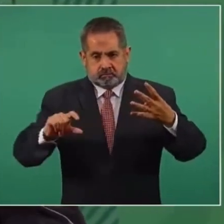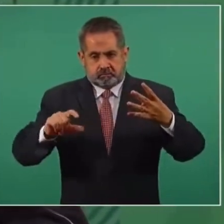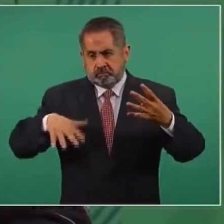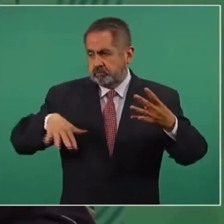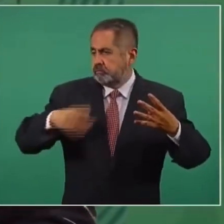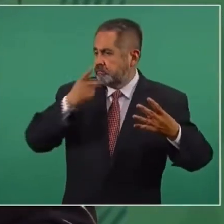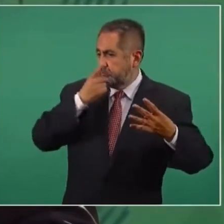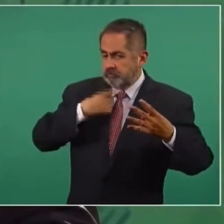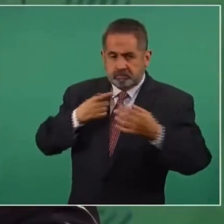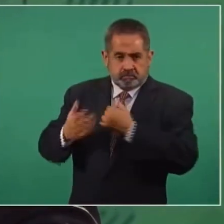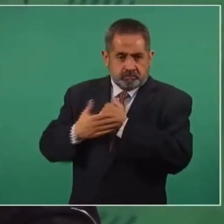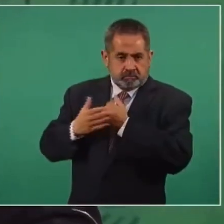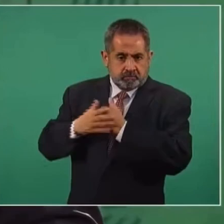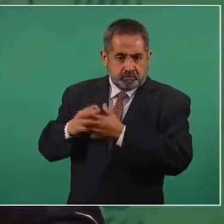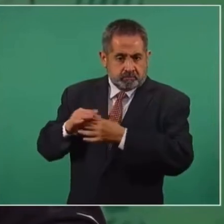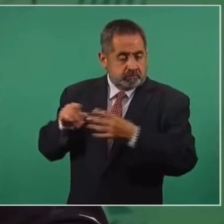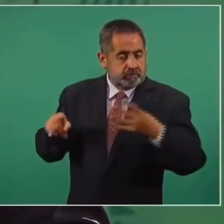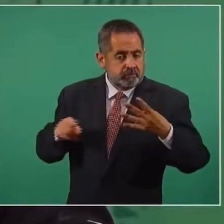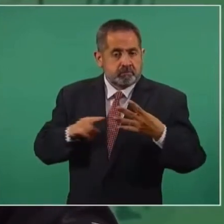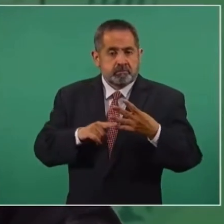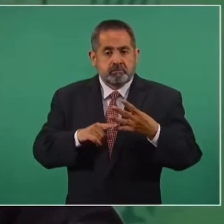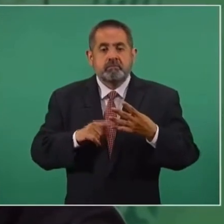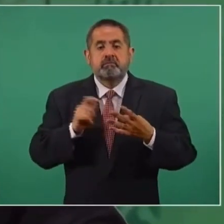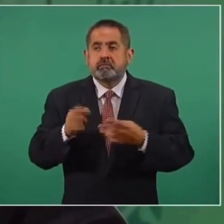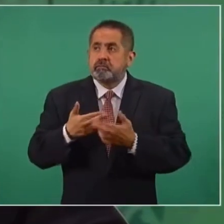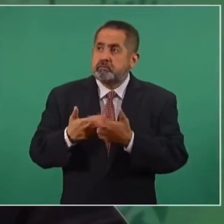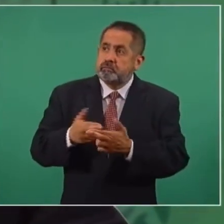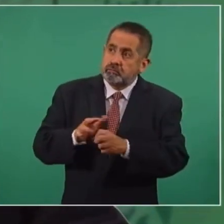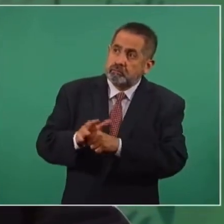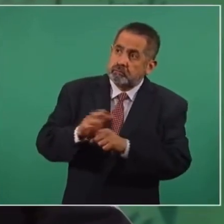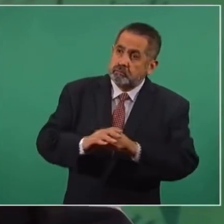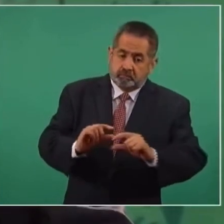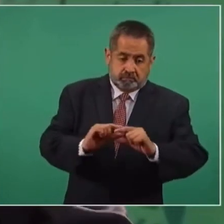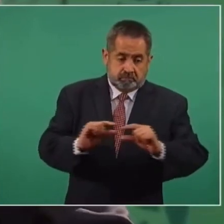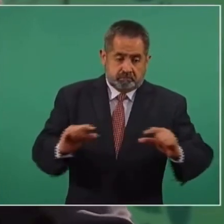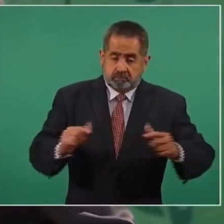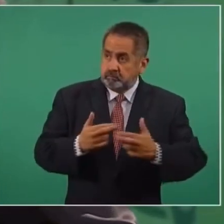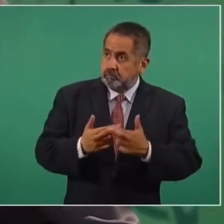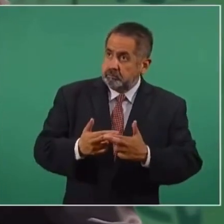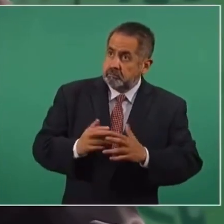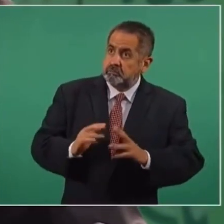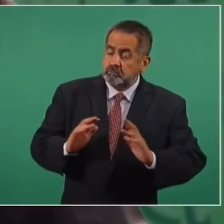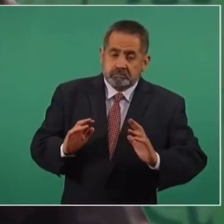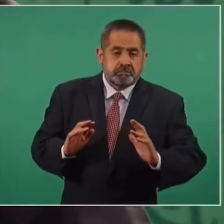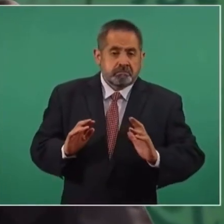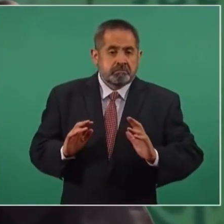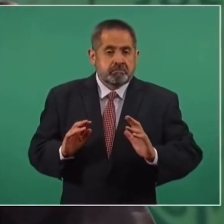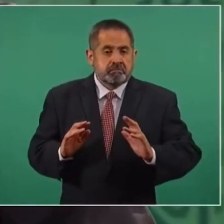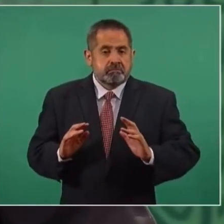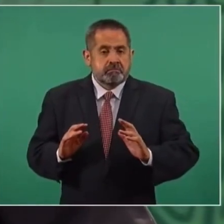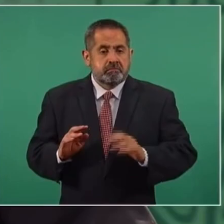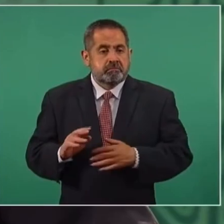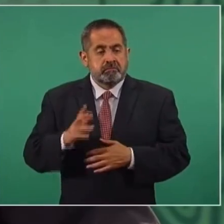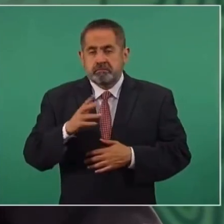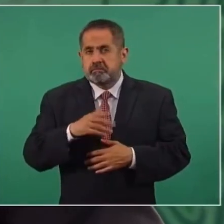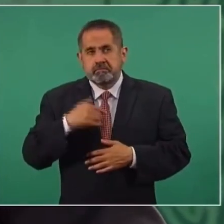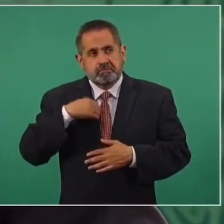aquí se informó de disponibilidad de vacunas, queremos terminar